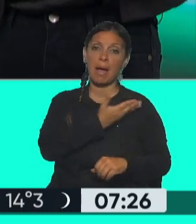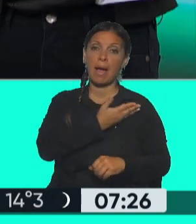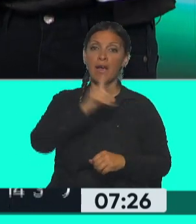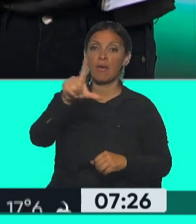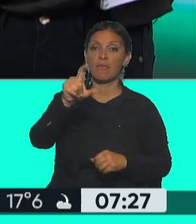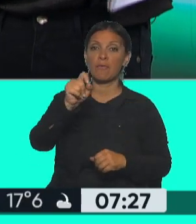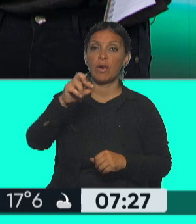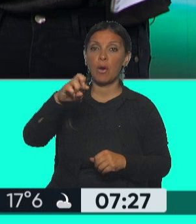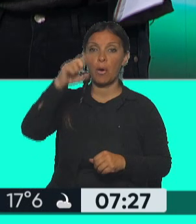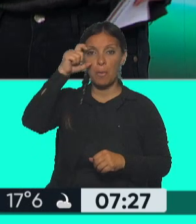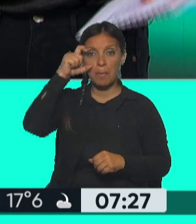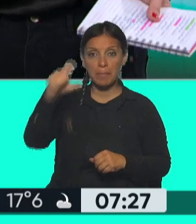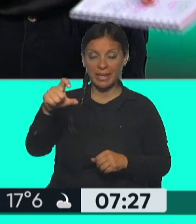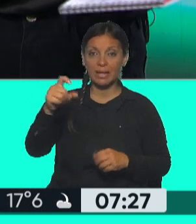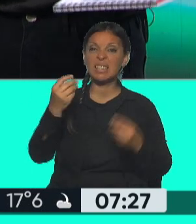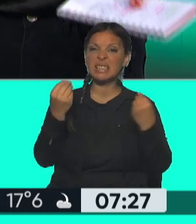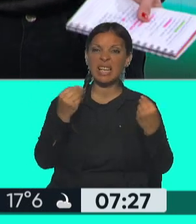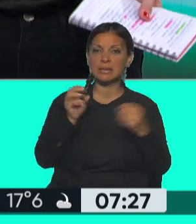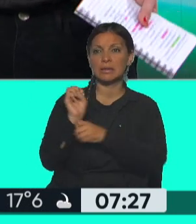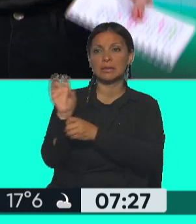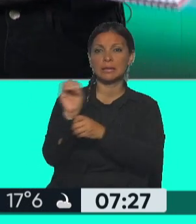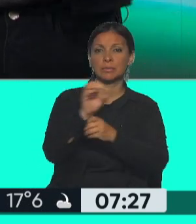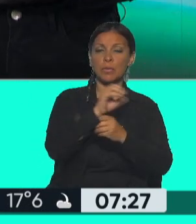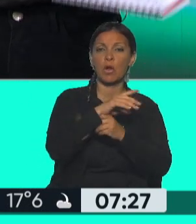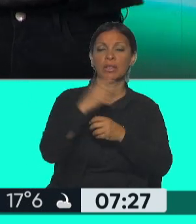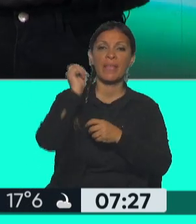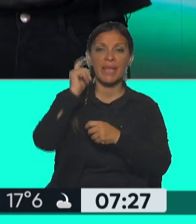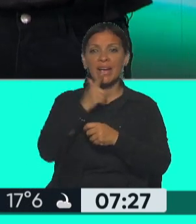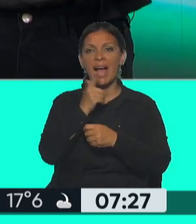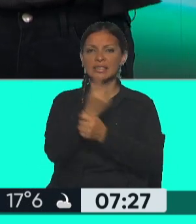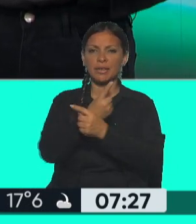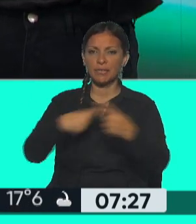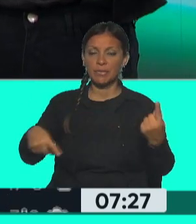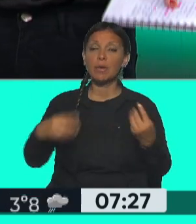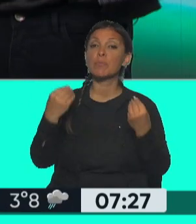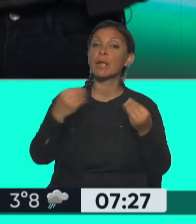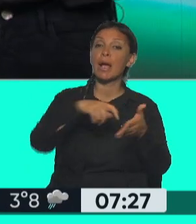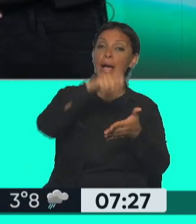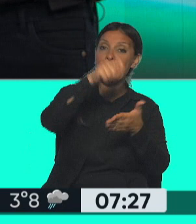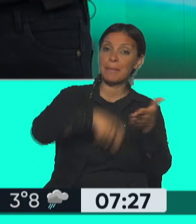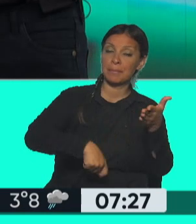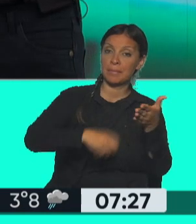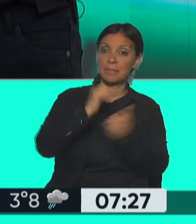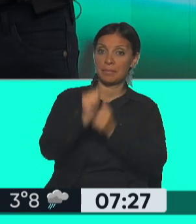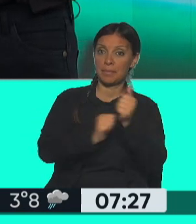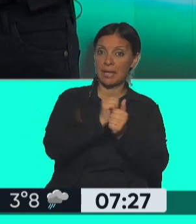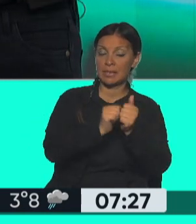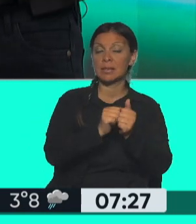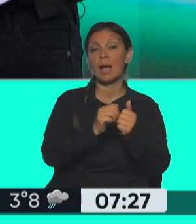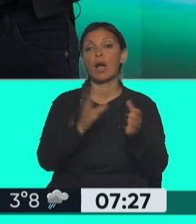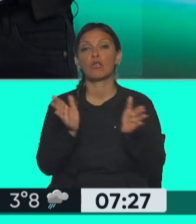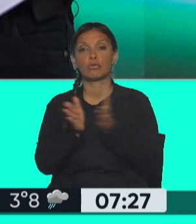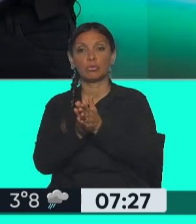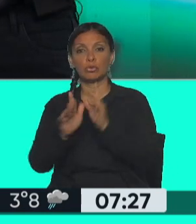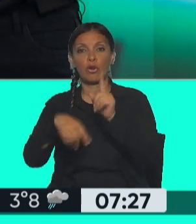transporte marítimo de hidrocarburos, junto con, en realidad, un contrato que se firmó entre esta empresa, junto con una empresa que se